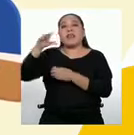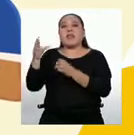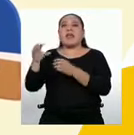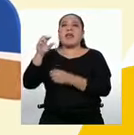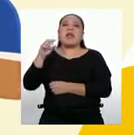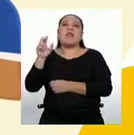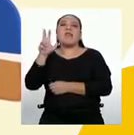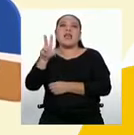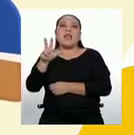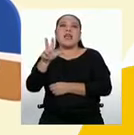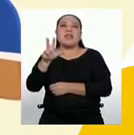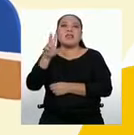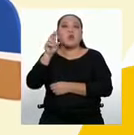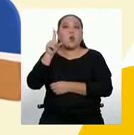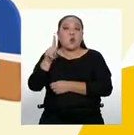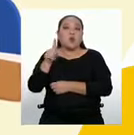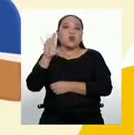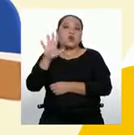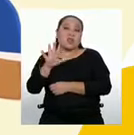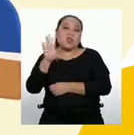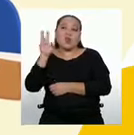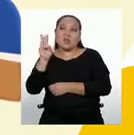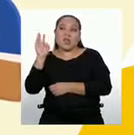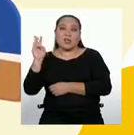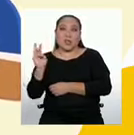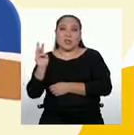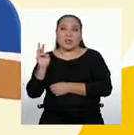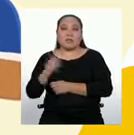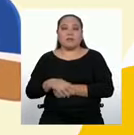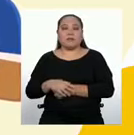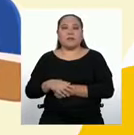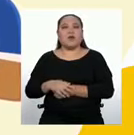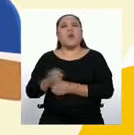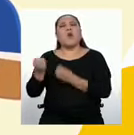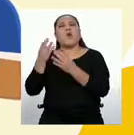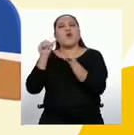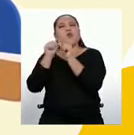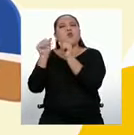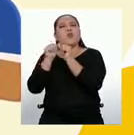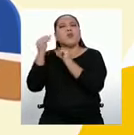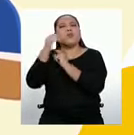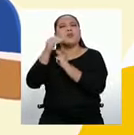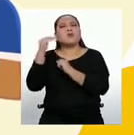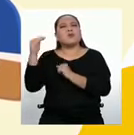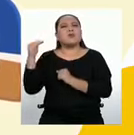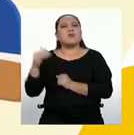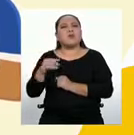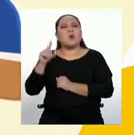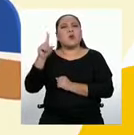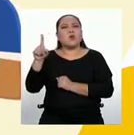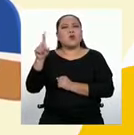1, 5, 6, 6. A ver, ¿cuántos datos tenemos aquí? 1, 2, 3,